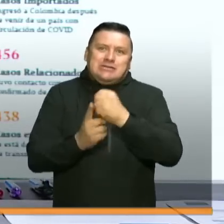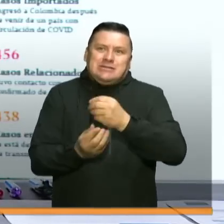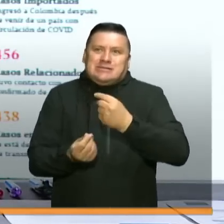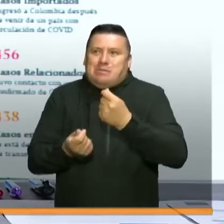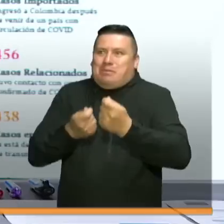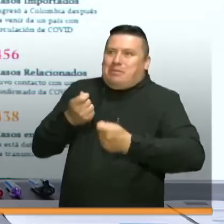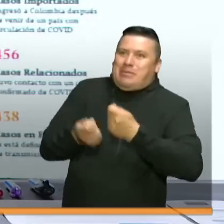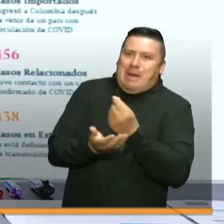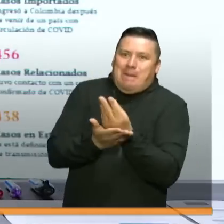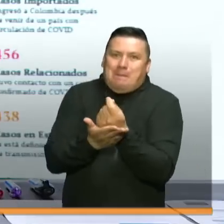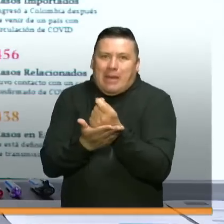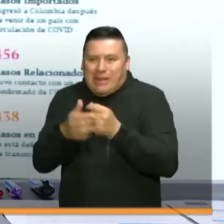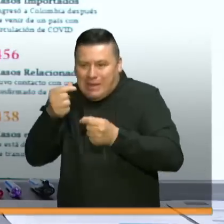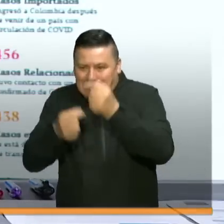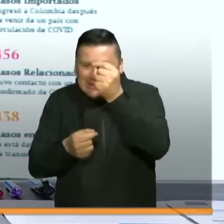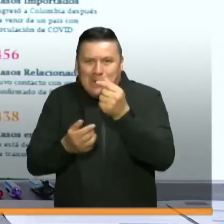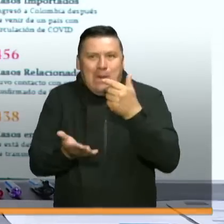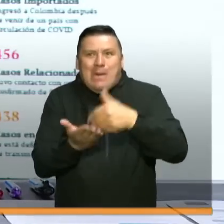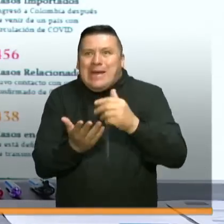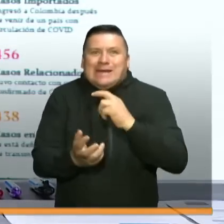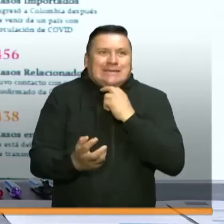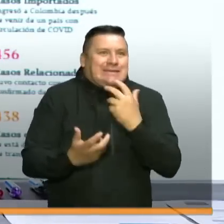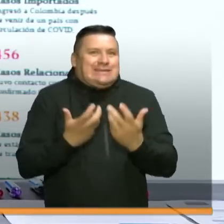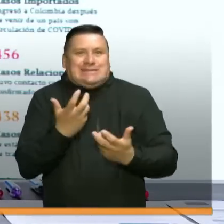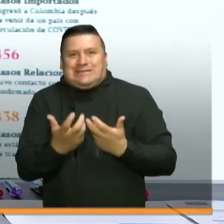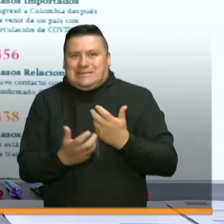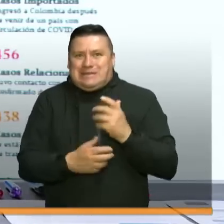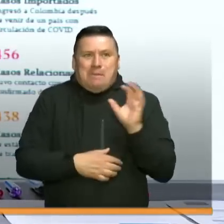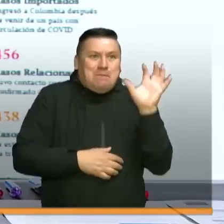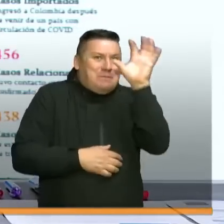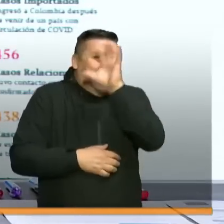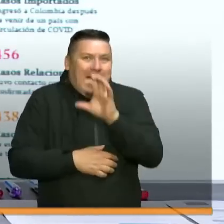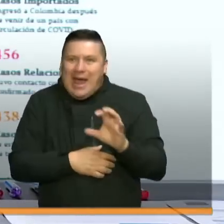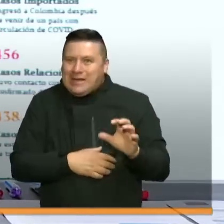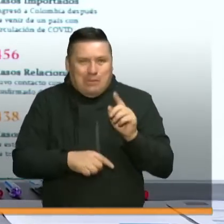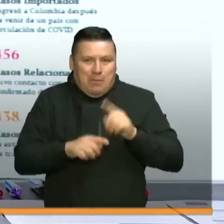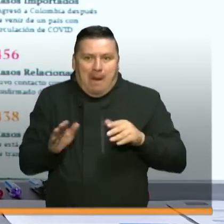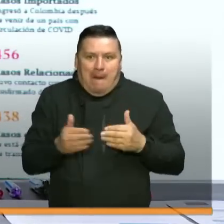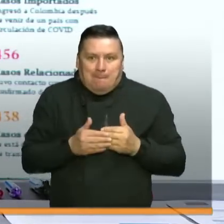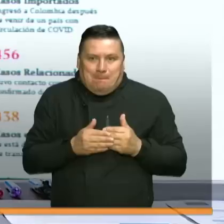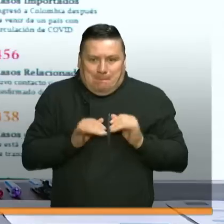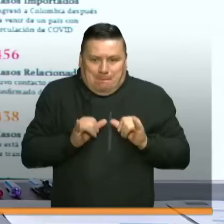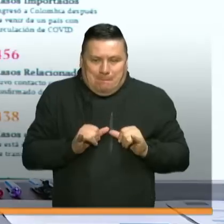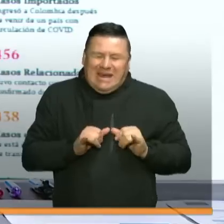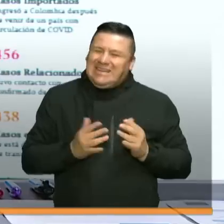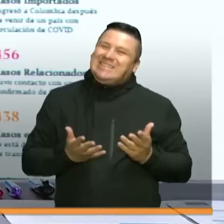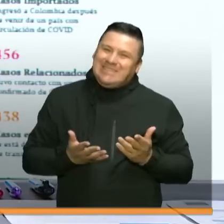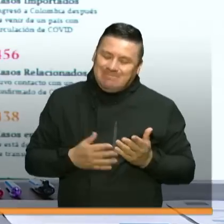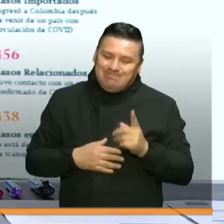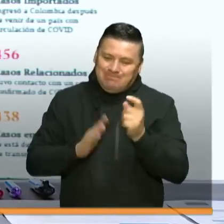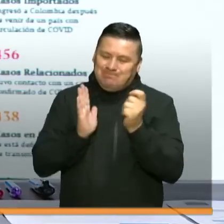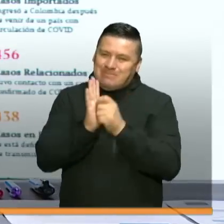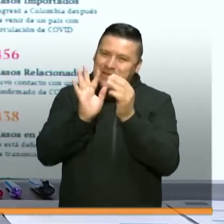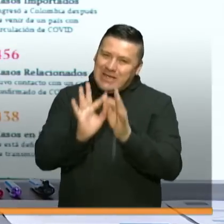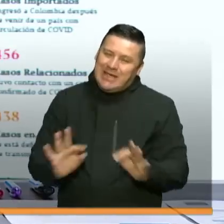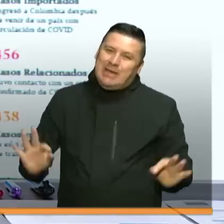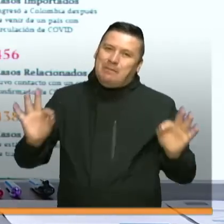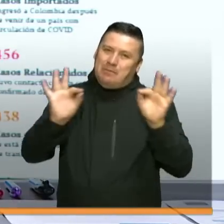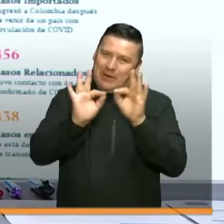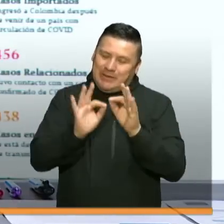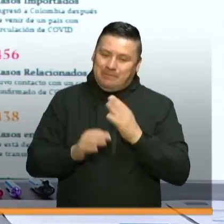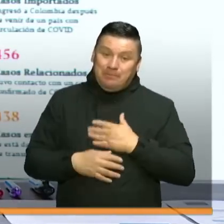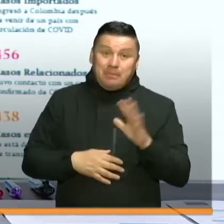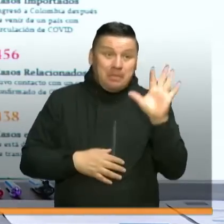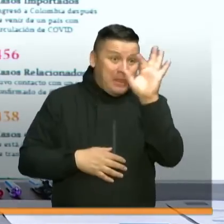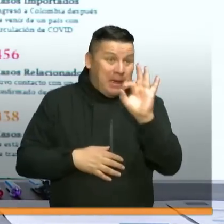y traen también otros costos de desarrollo social para nuestro país. Y es importante que